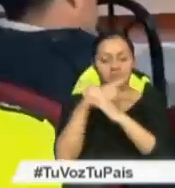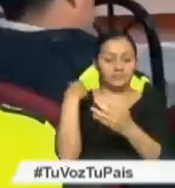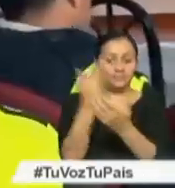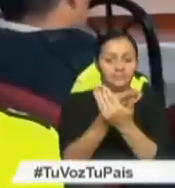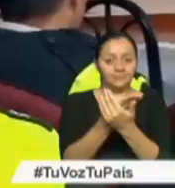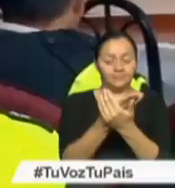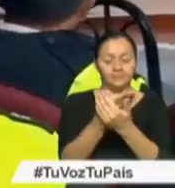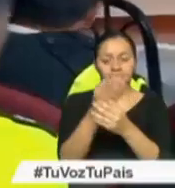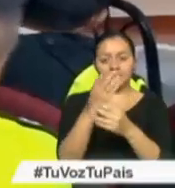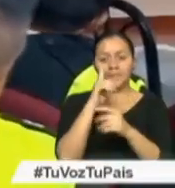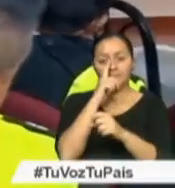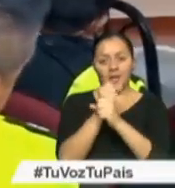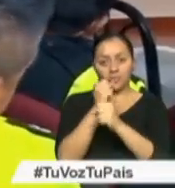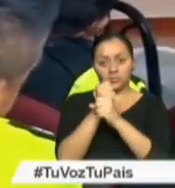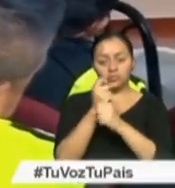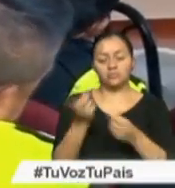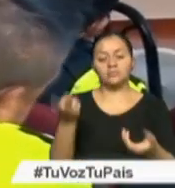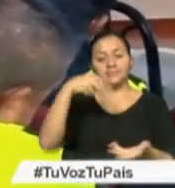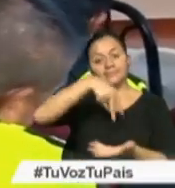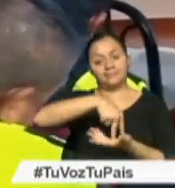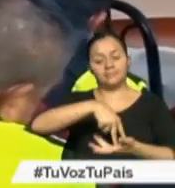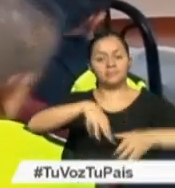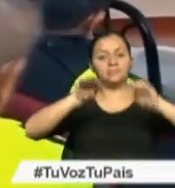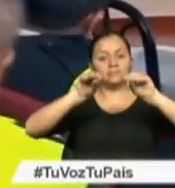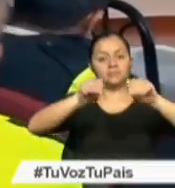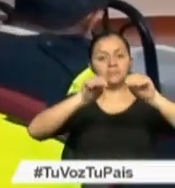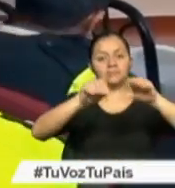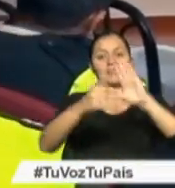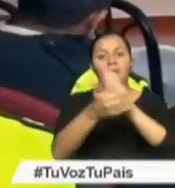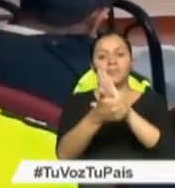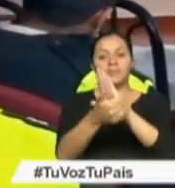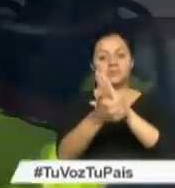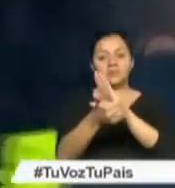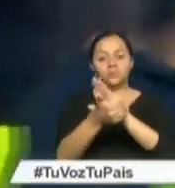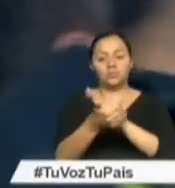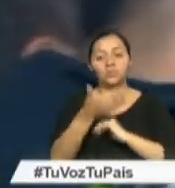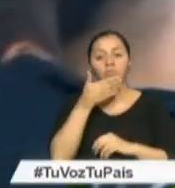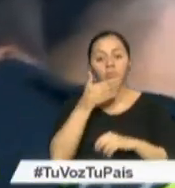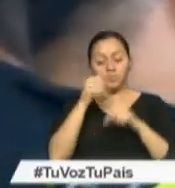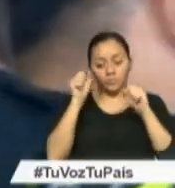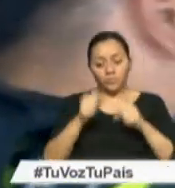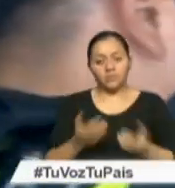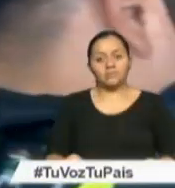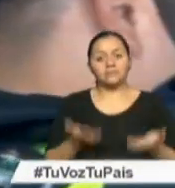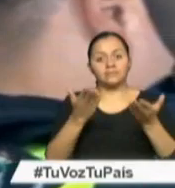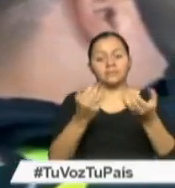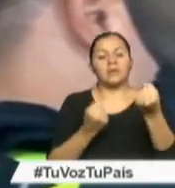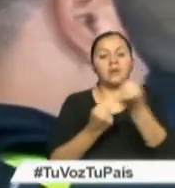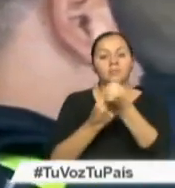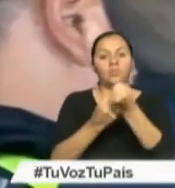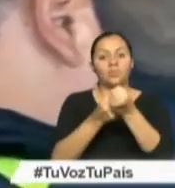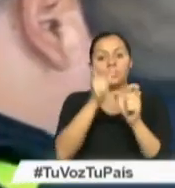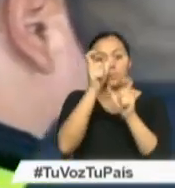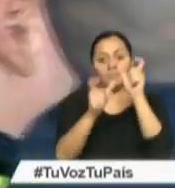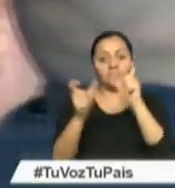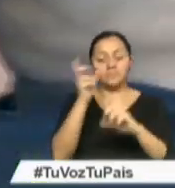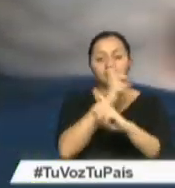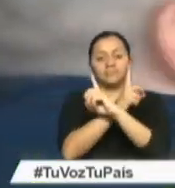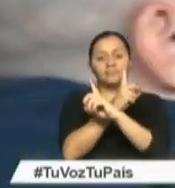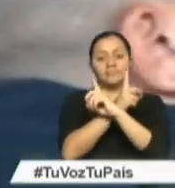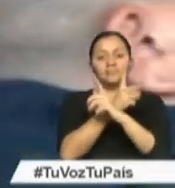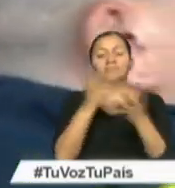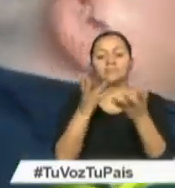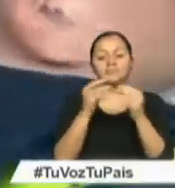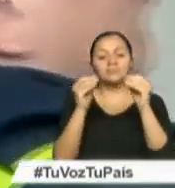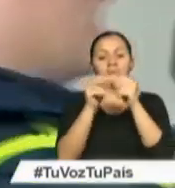con el objetivo de capacitar a los uniformados en esta jurisdicción para que brinden apoyo a las personas con discapacidad